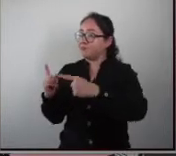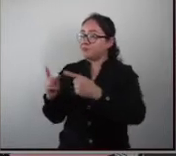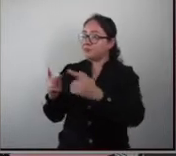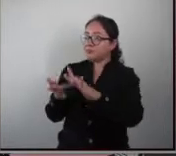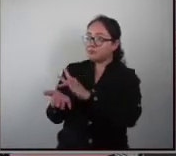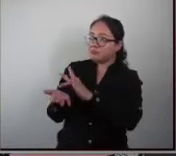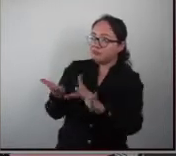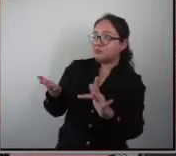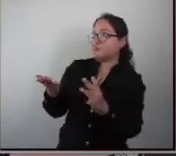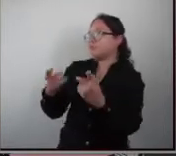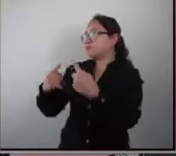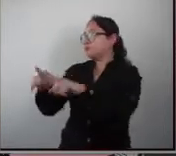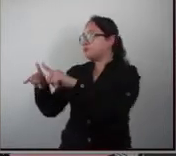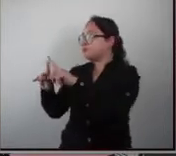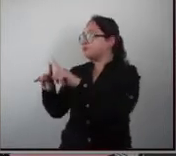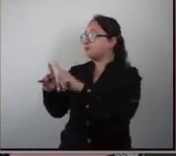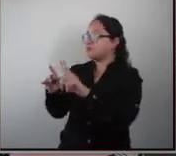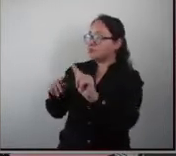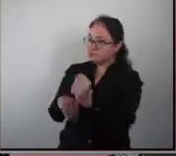enriquecimiento